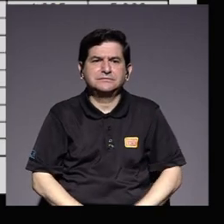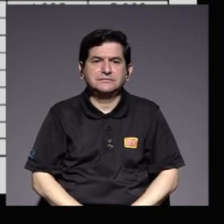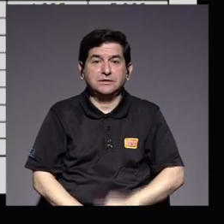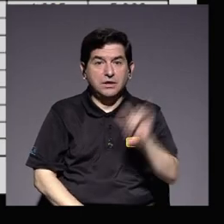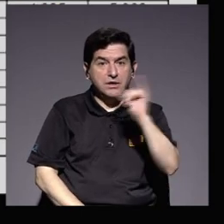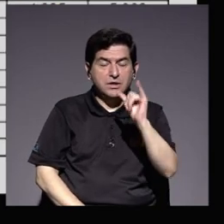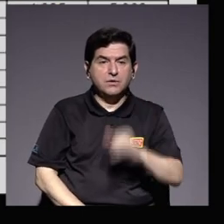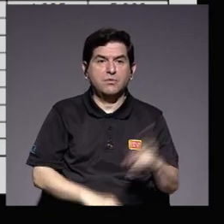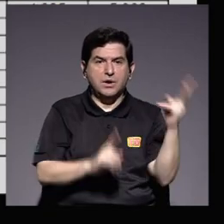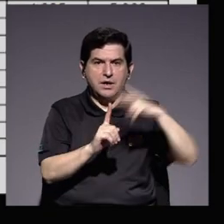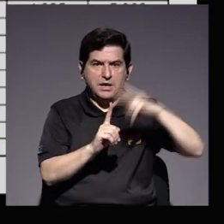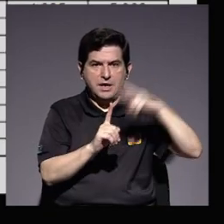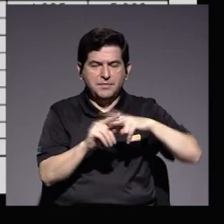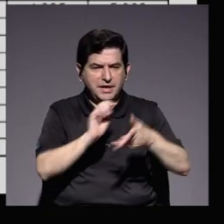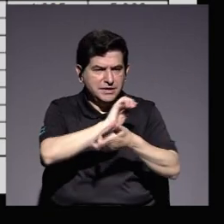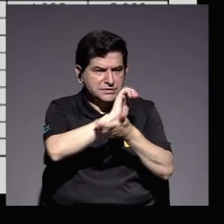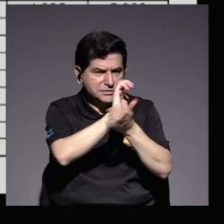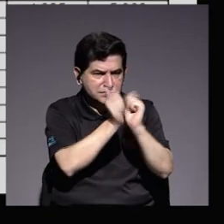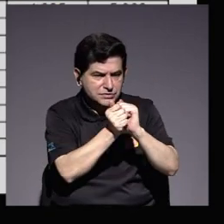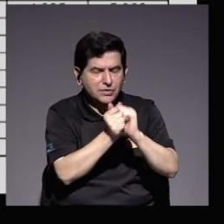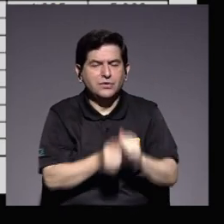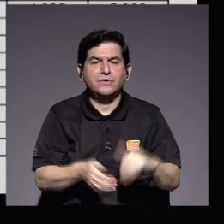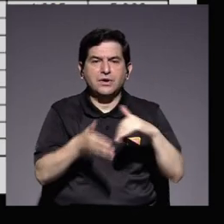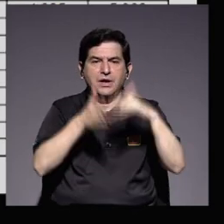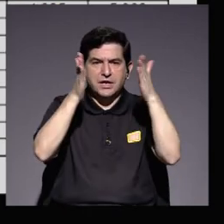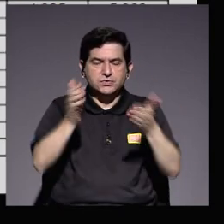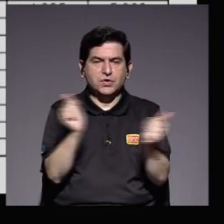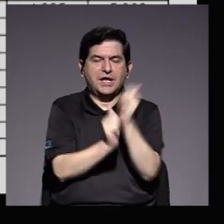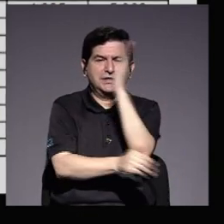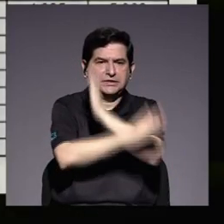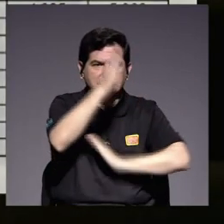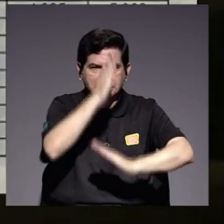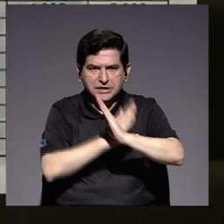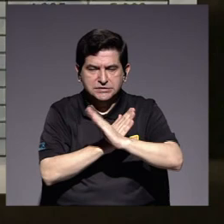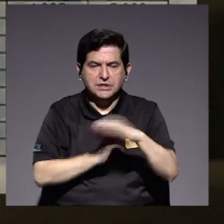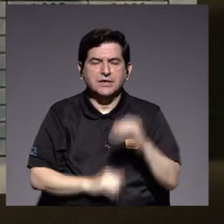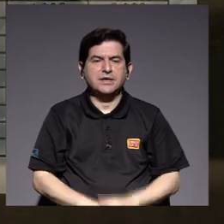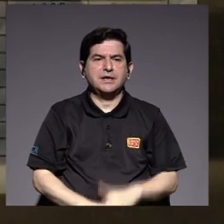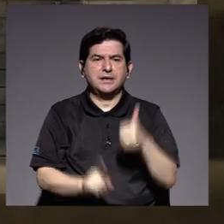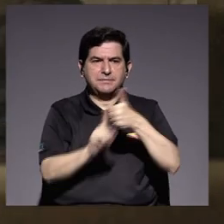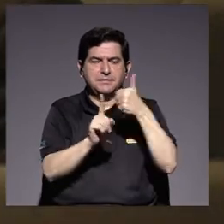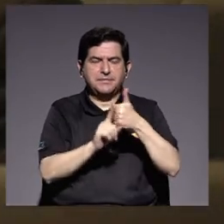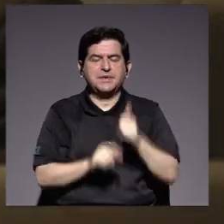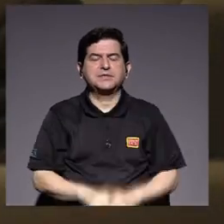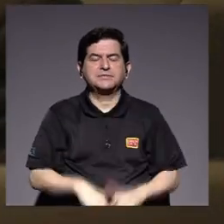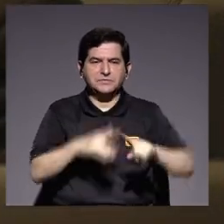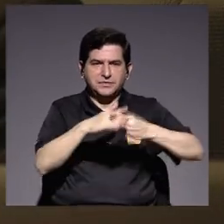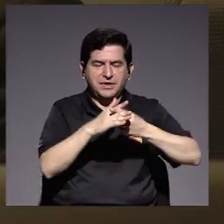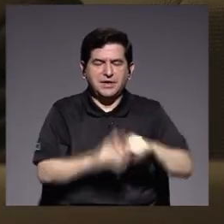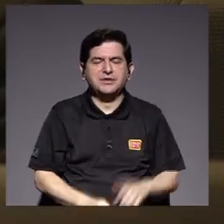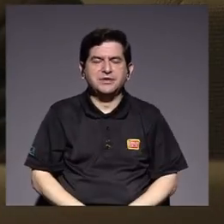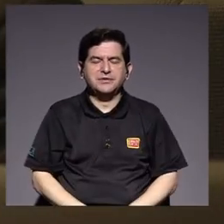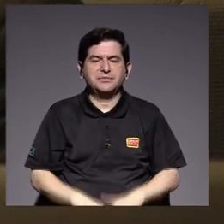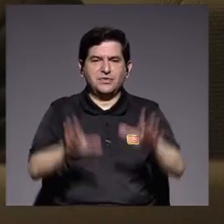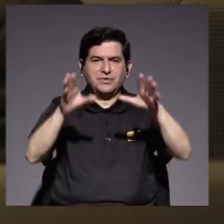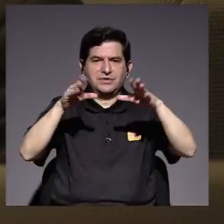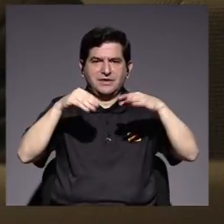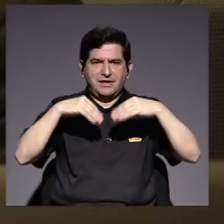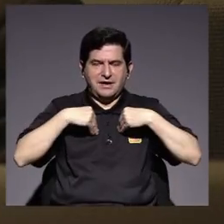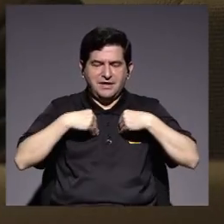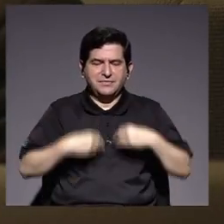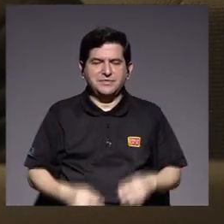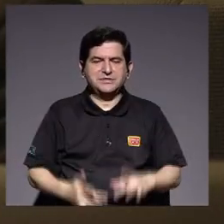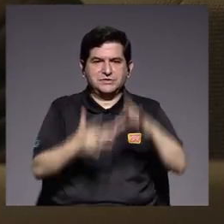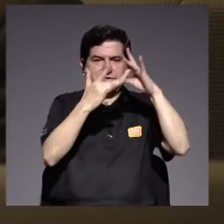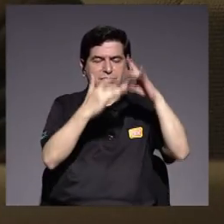asimismo la aplicación de adecuaciones para estudiantes con alguna discapacidad y el propio mecanismo de admisión diferida al que me refería hace unos